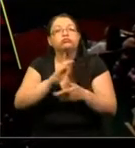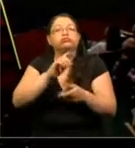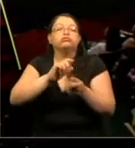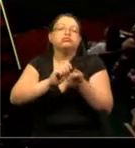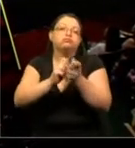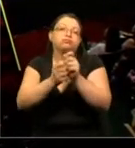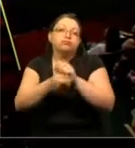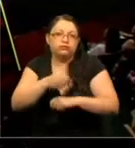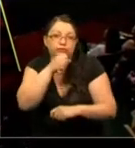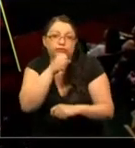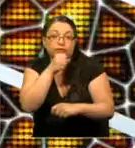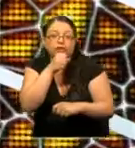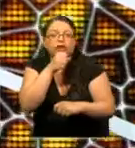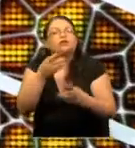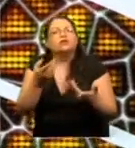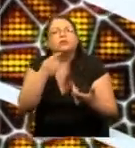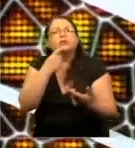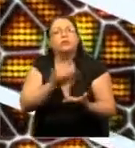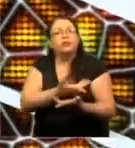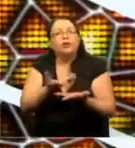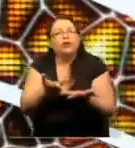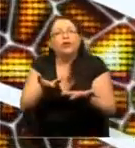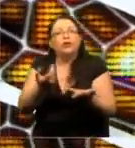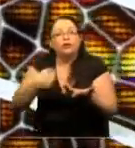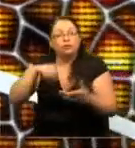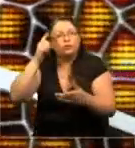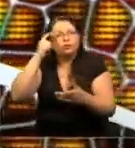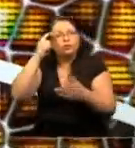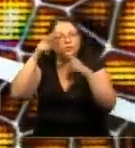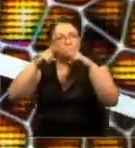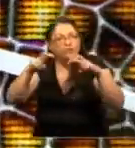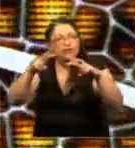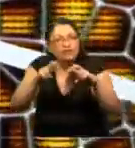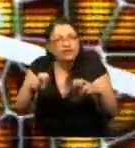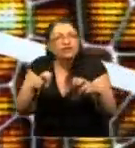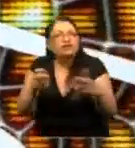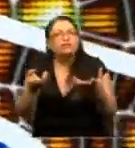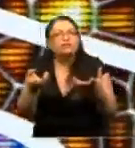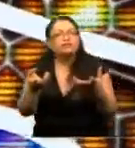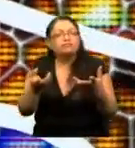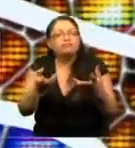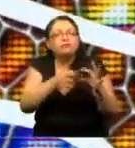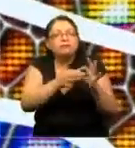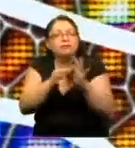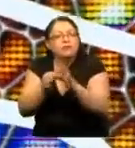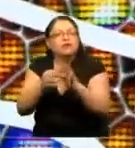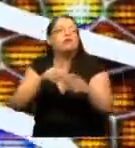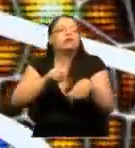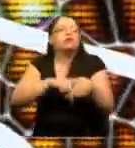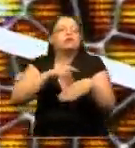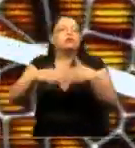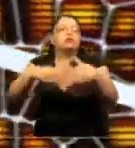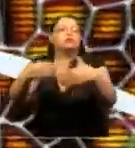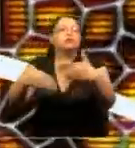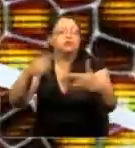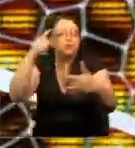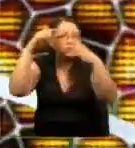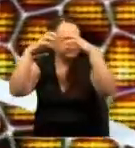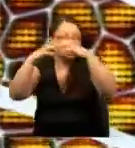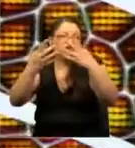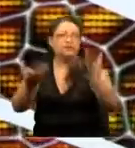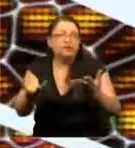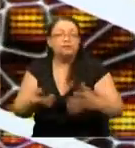tanto, la pregunta es cómo podemos estudiar y cuáles son las consecuencias del paso del tiempo. Una primera